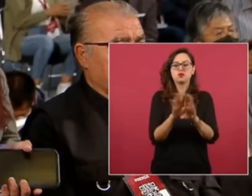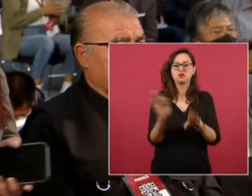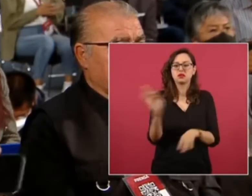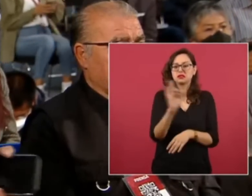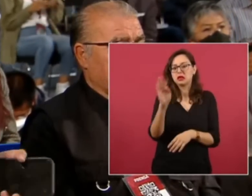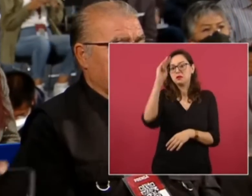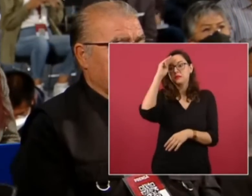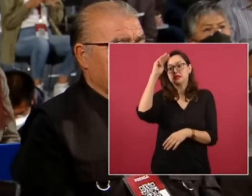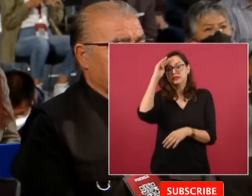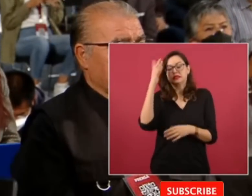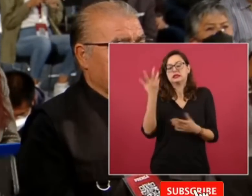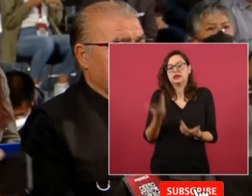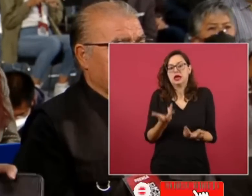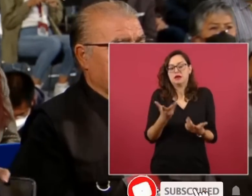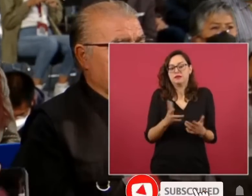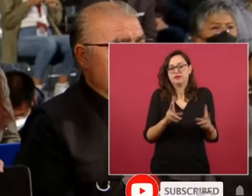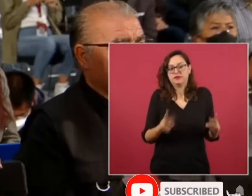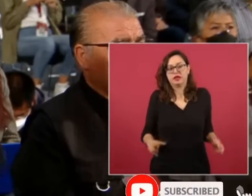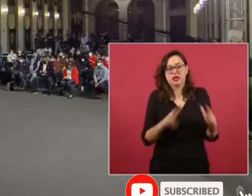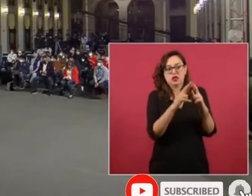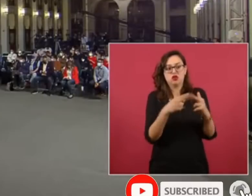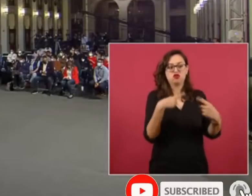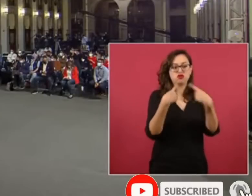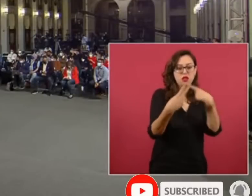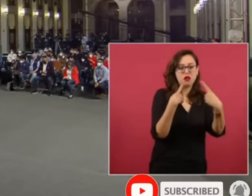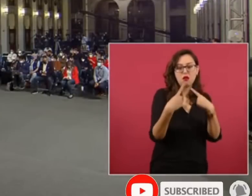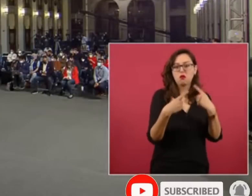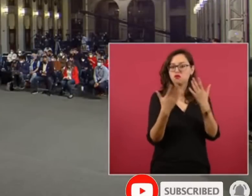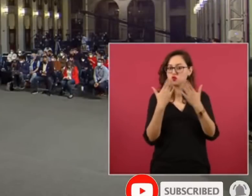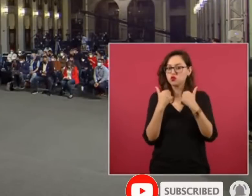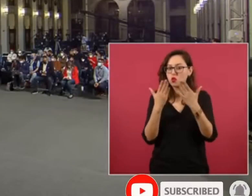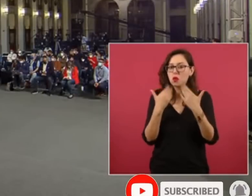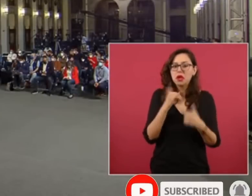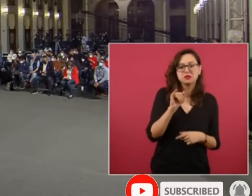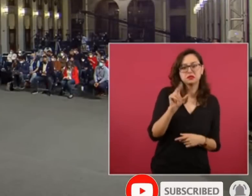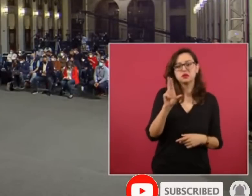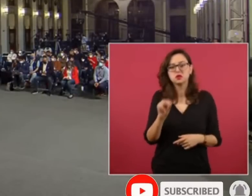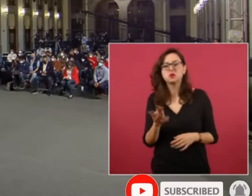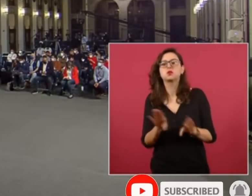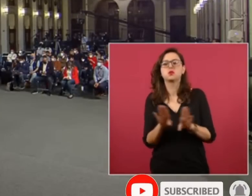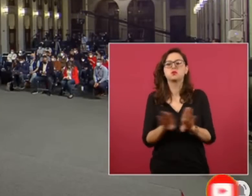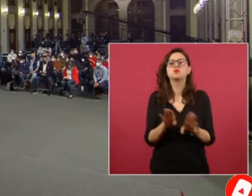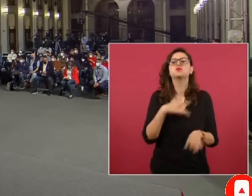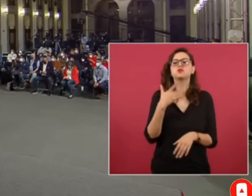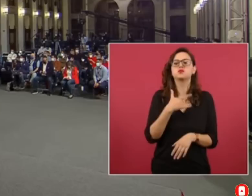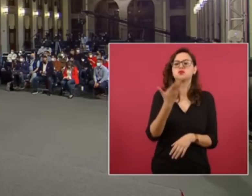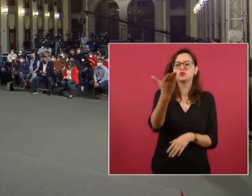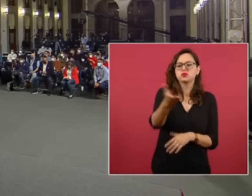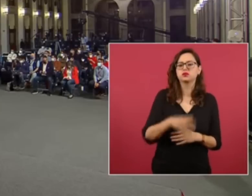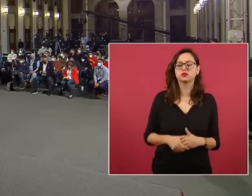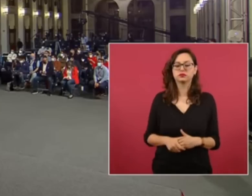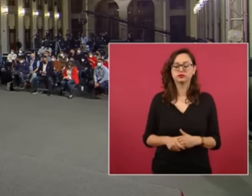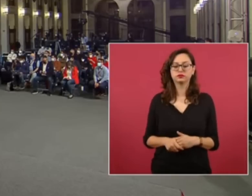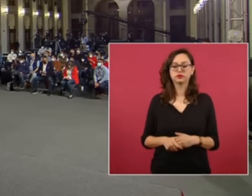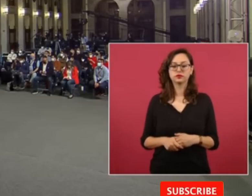con al menos el ámbito religioso. Bueno, yo siento que se tiene